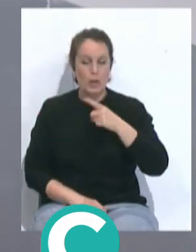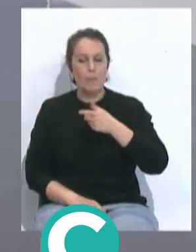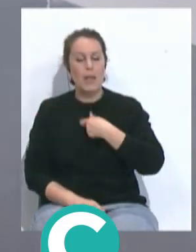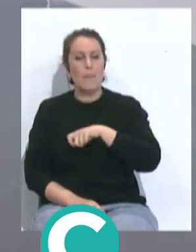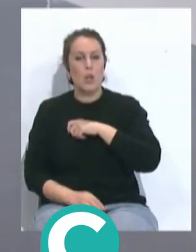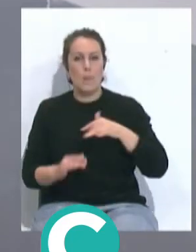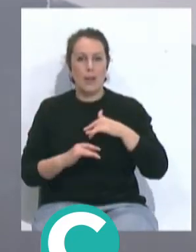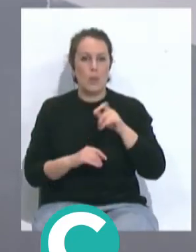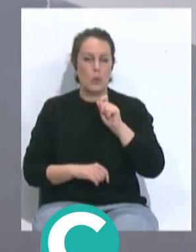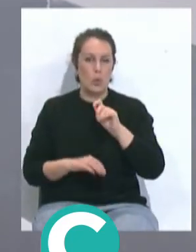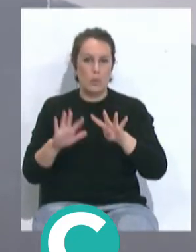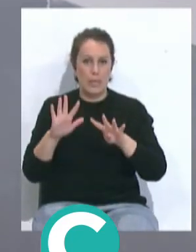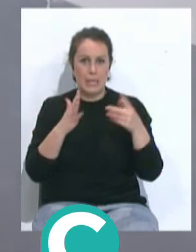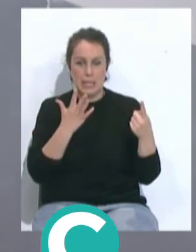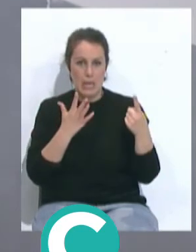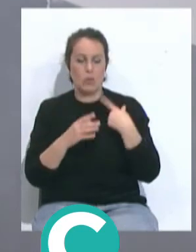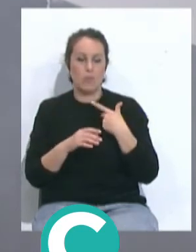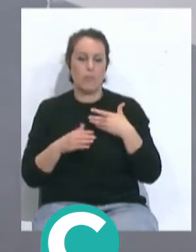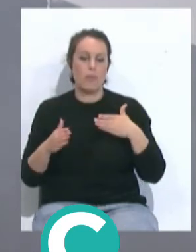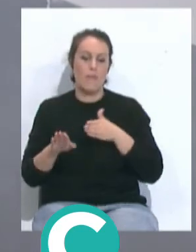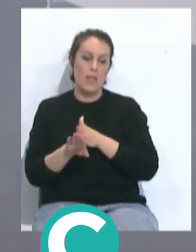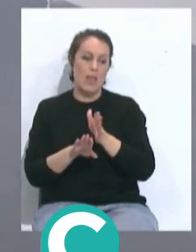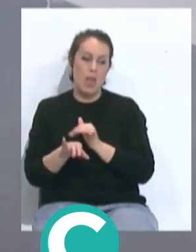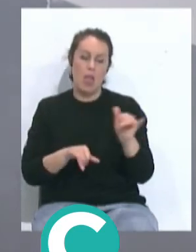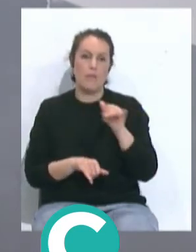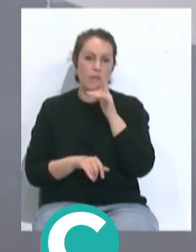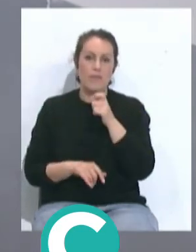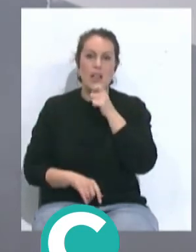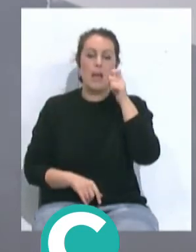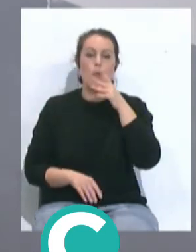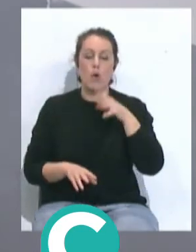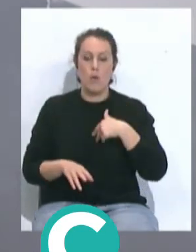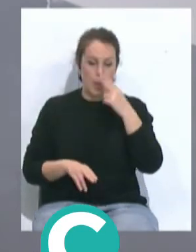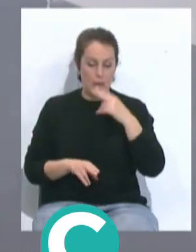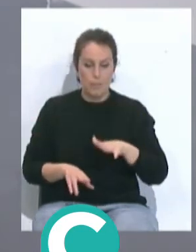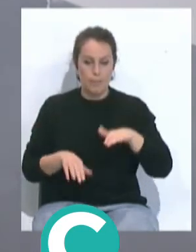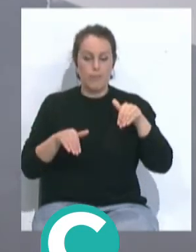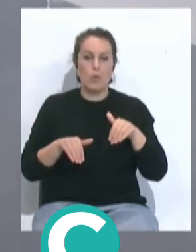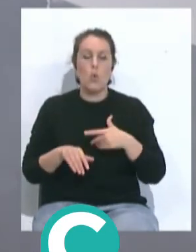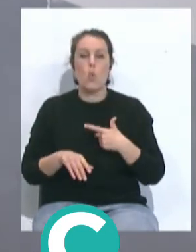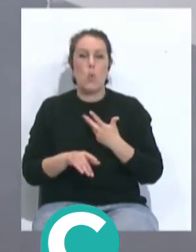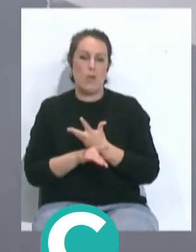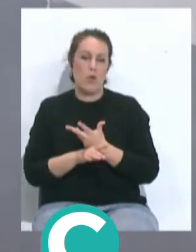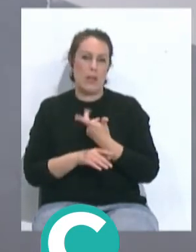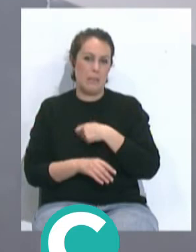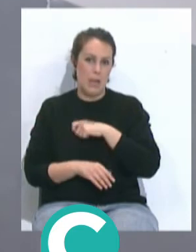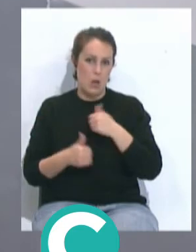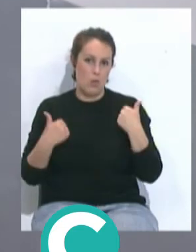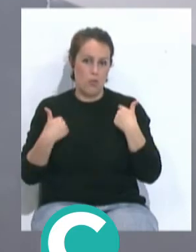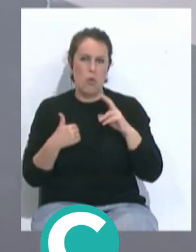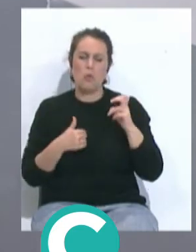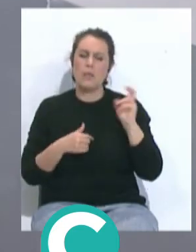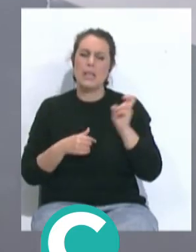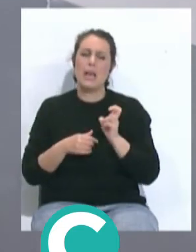minuto 96, en un saque de banda, que era falta por haber levantado los pies claramente el jugador del Español, el otro